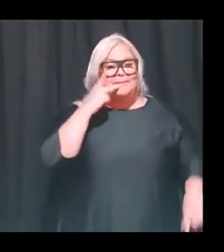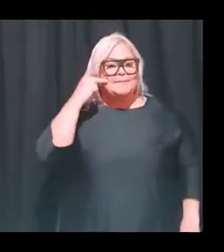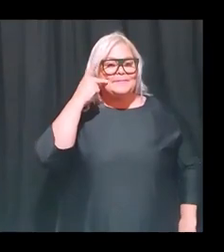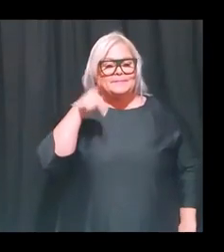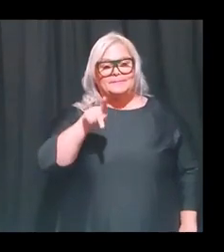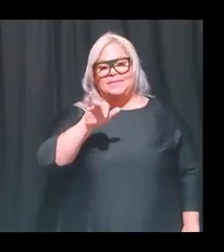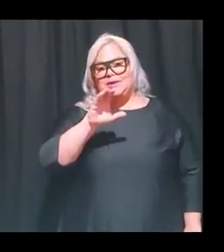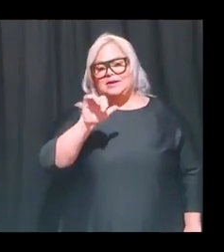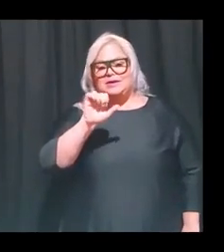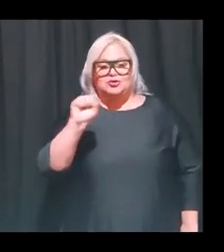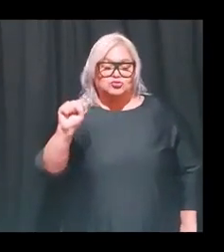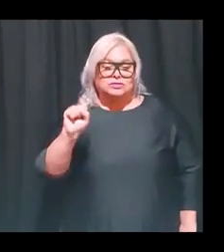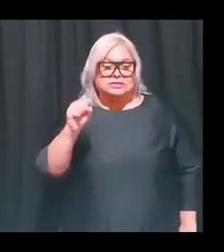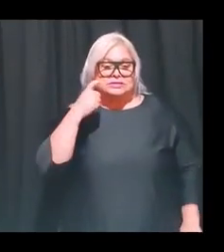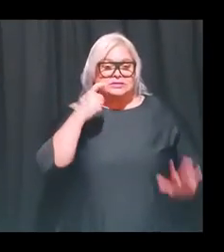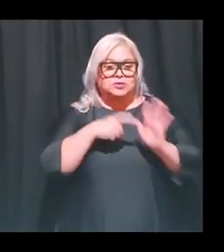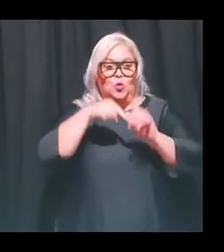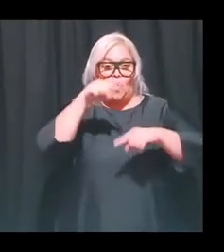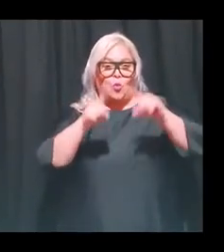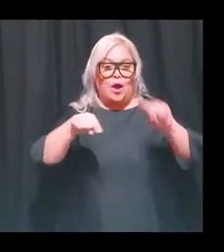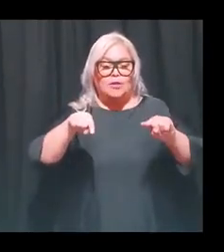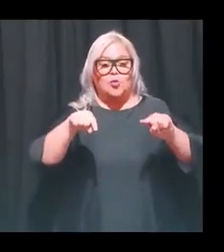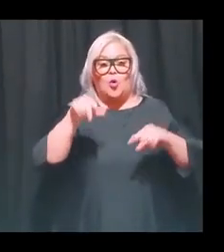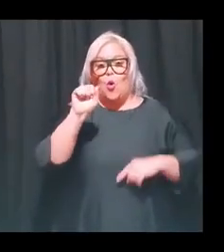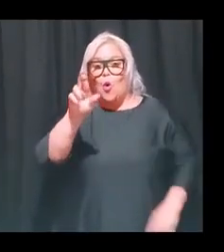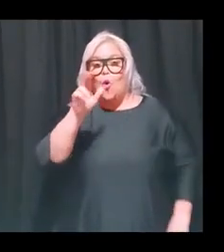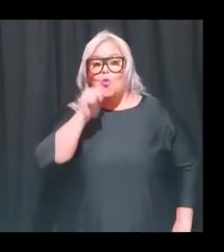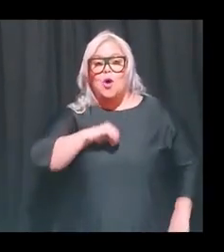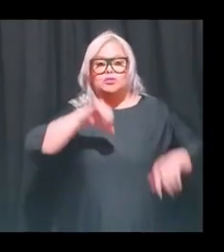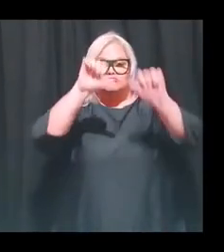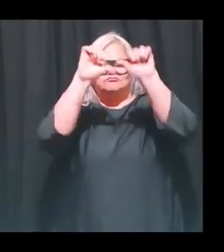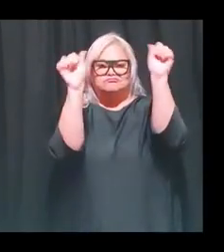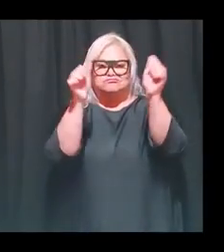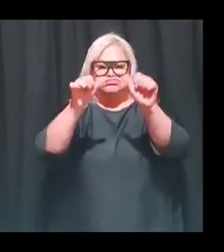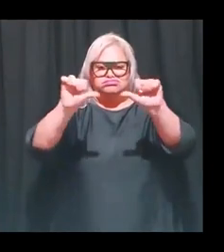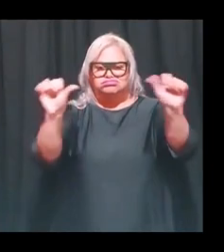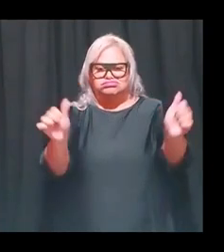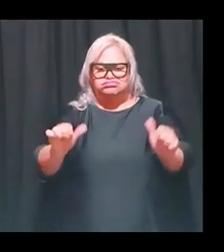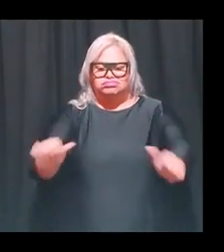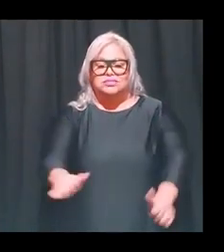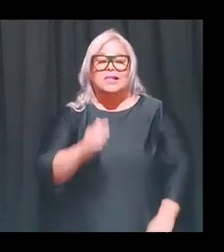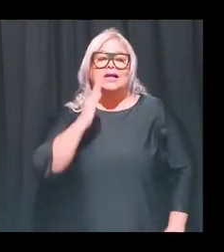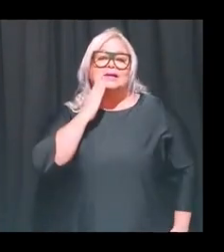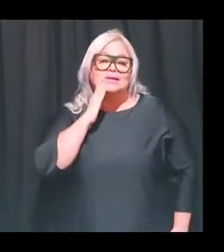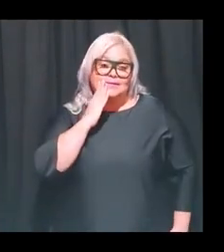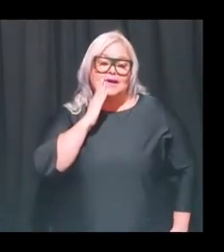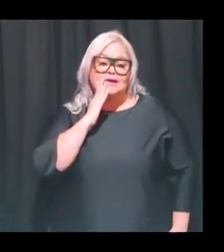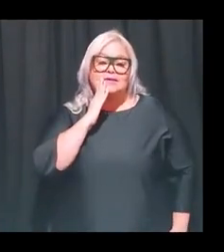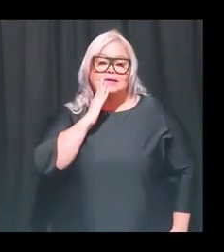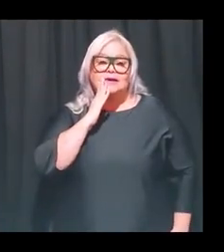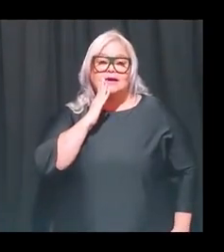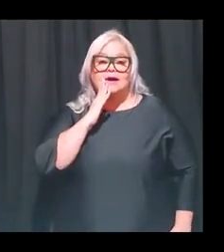si se fían las curvas en los cuerpos de las mujeres son unas curvas bien similares a las